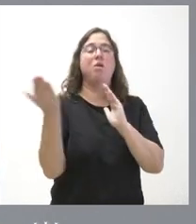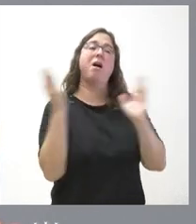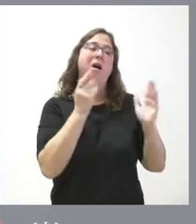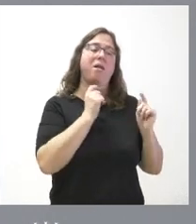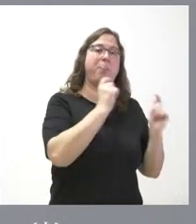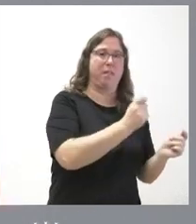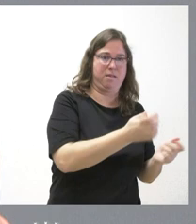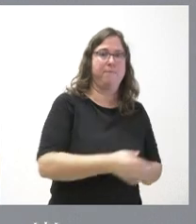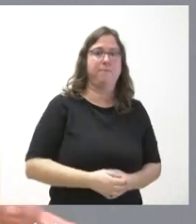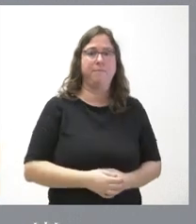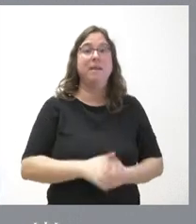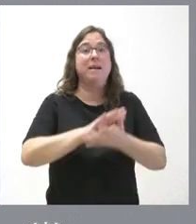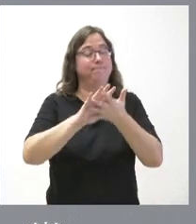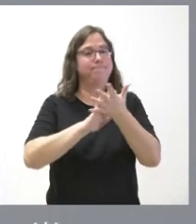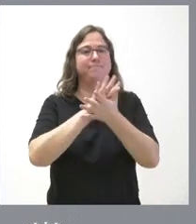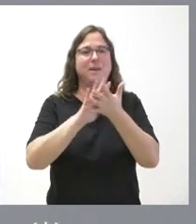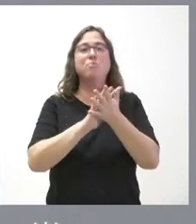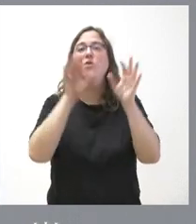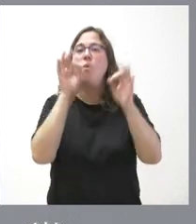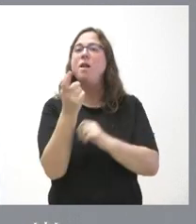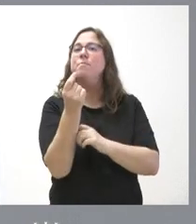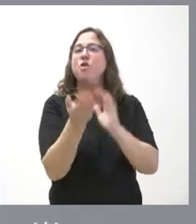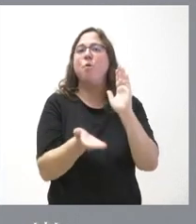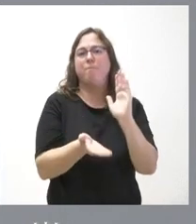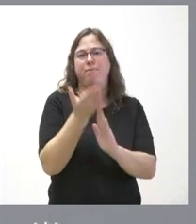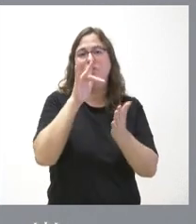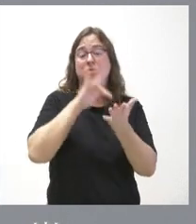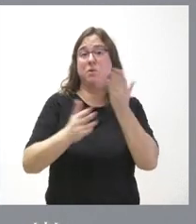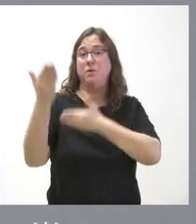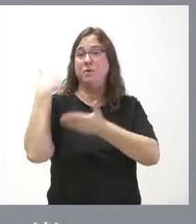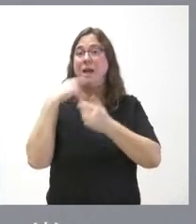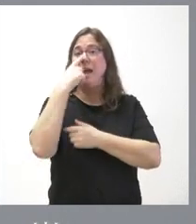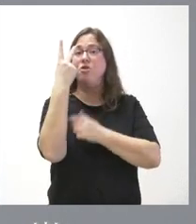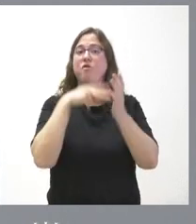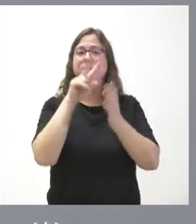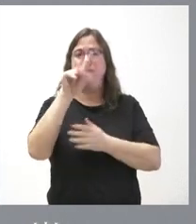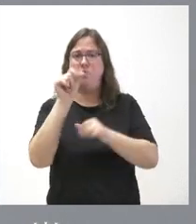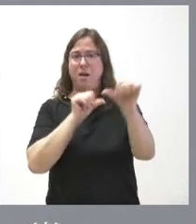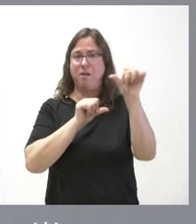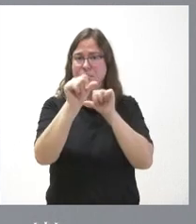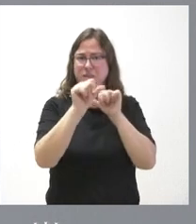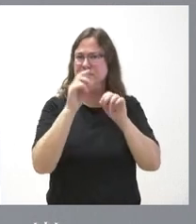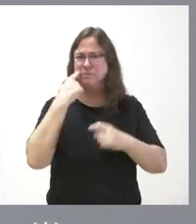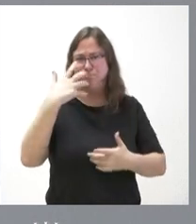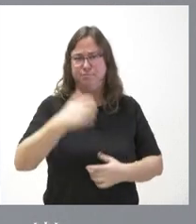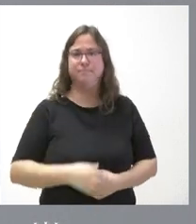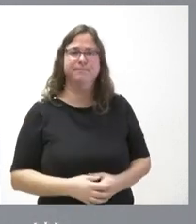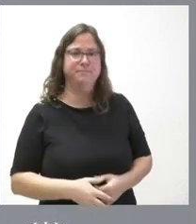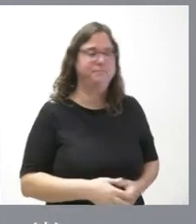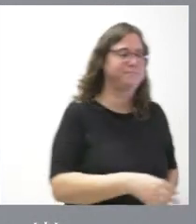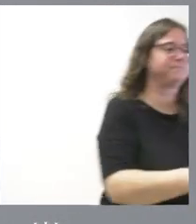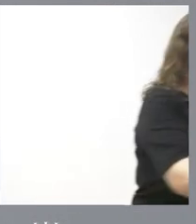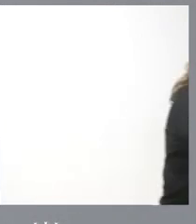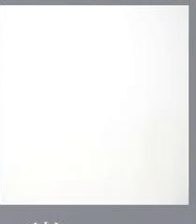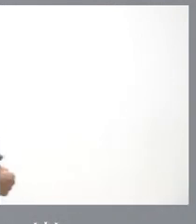adjudicación estamos hablando fundamentalmente del crecimiento de precios que se produjo a partir del año 20-21 de una forma muy notable que es lo que está ocurriendo que